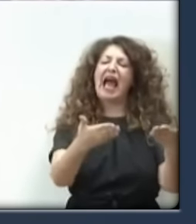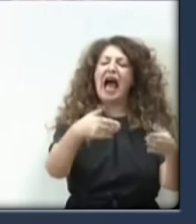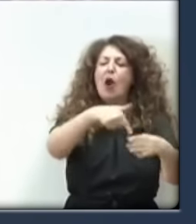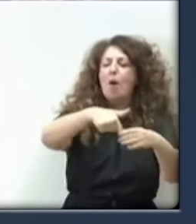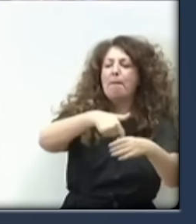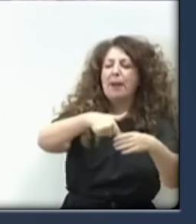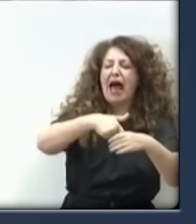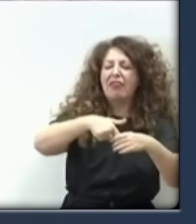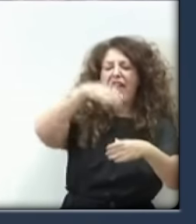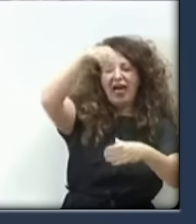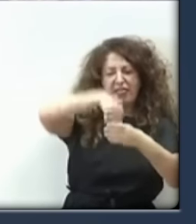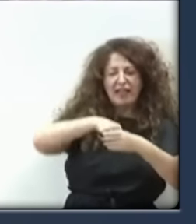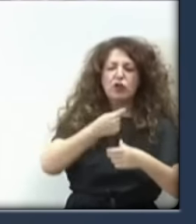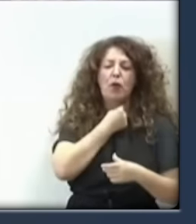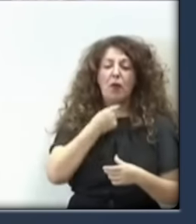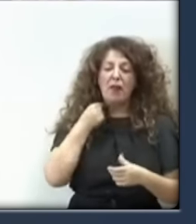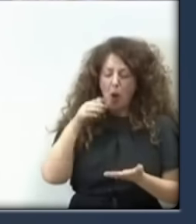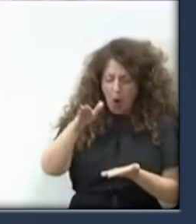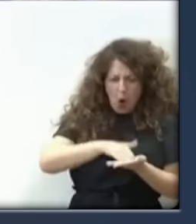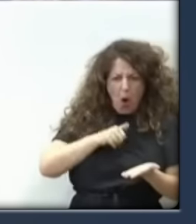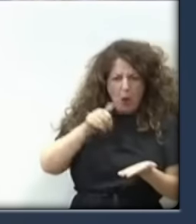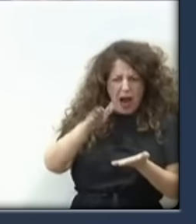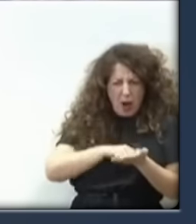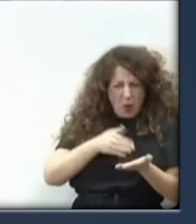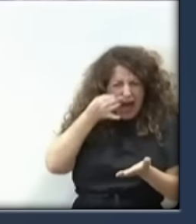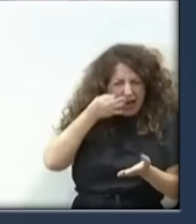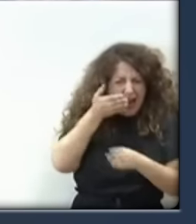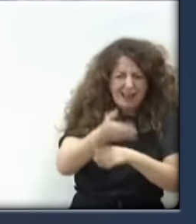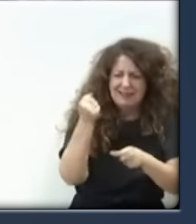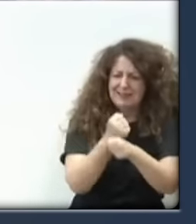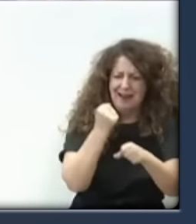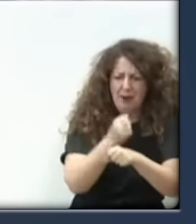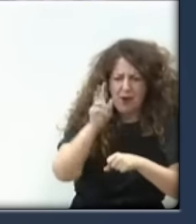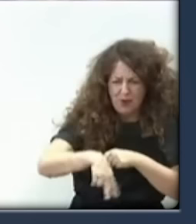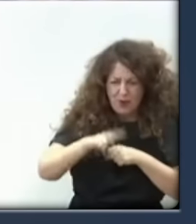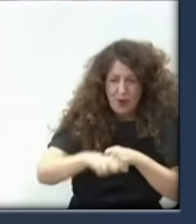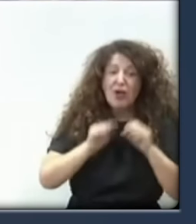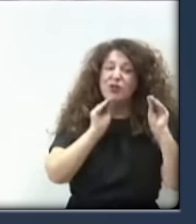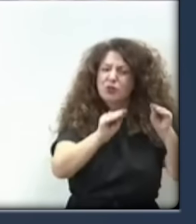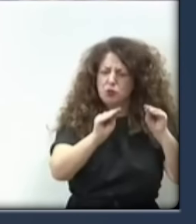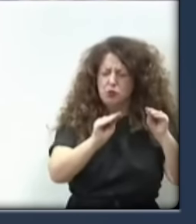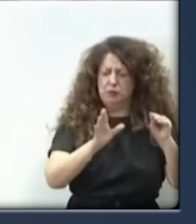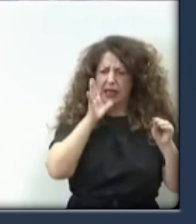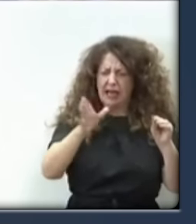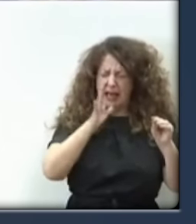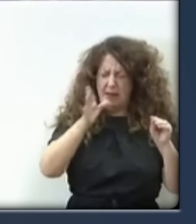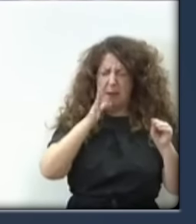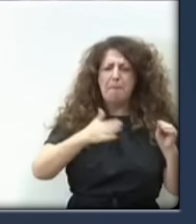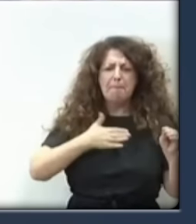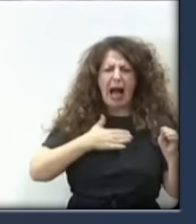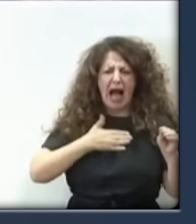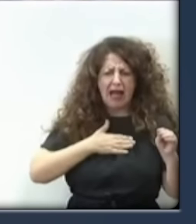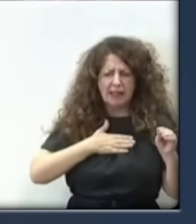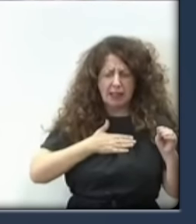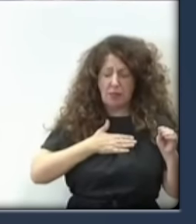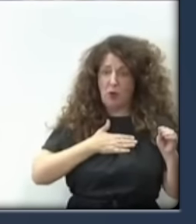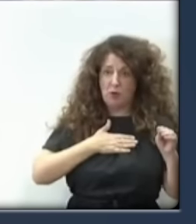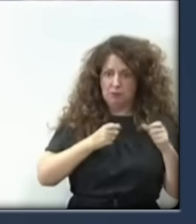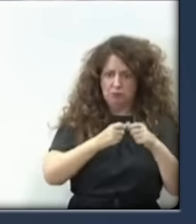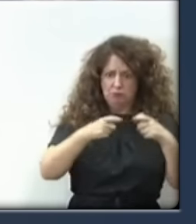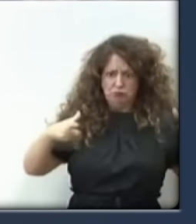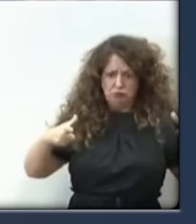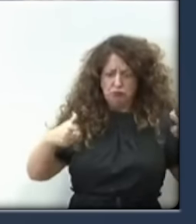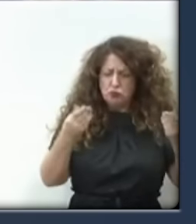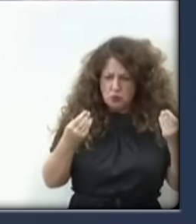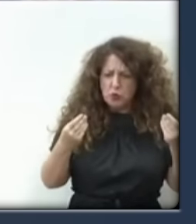quien se le ha permitido cobrar sin trabajar, a quien se le ha permitido no explicar el incremento espectacular de su patrimonio y a quien usted le consiente